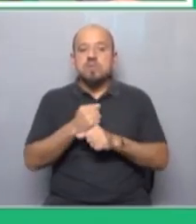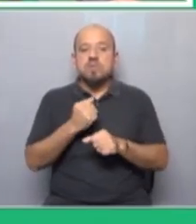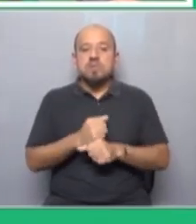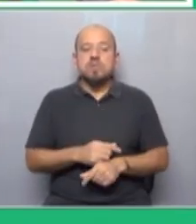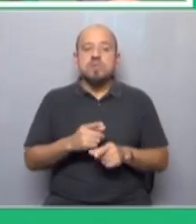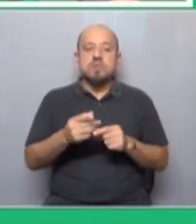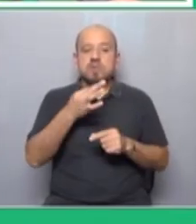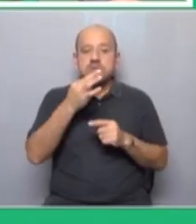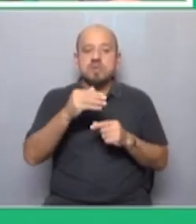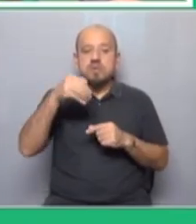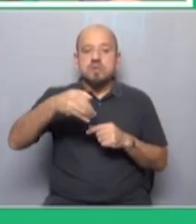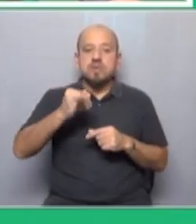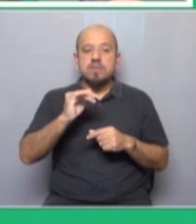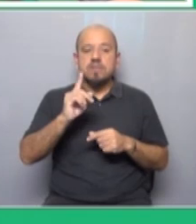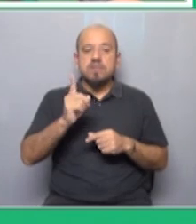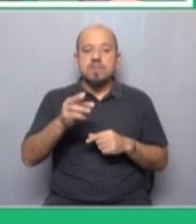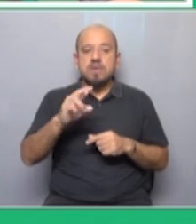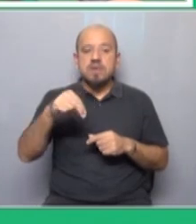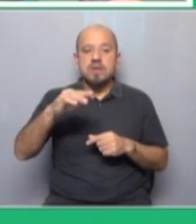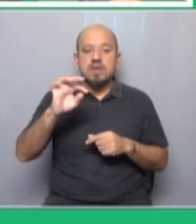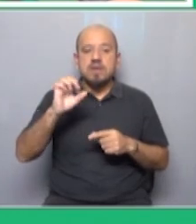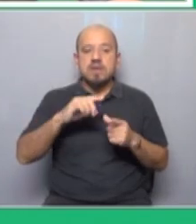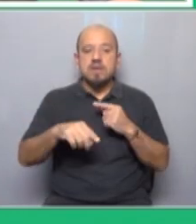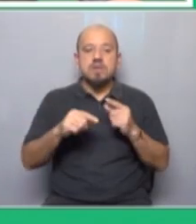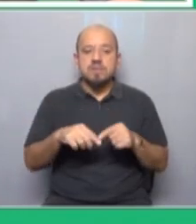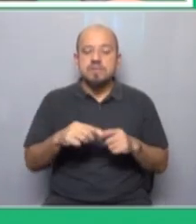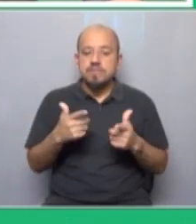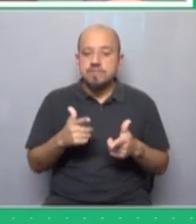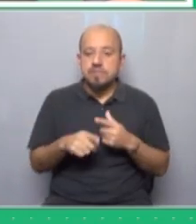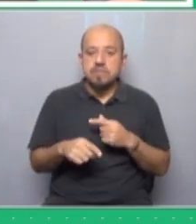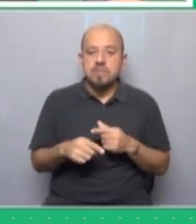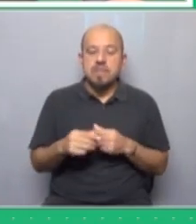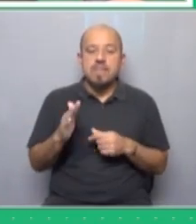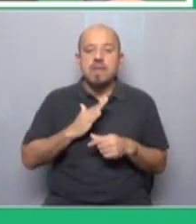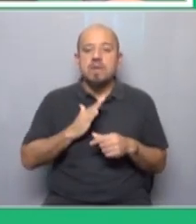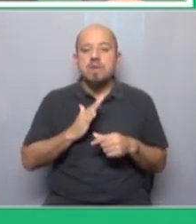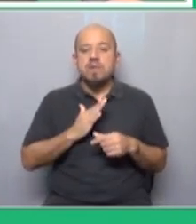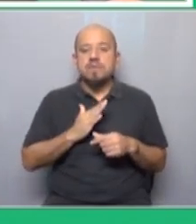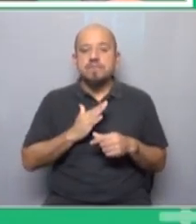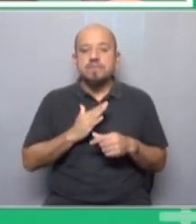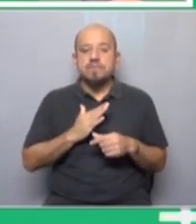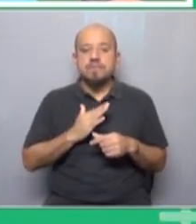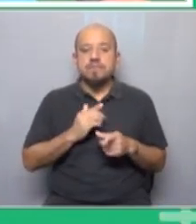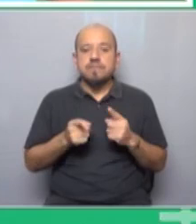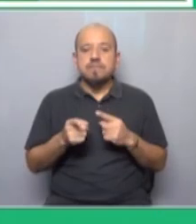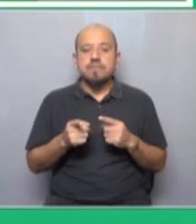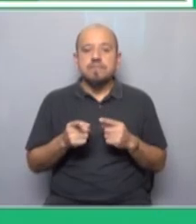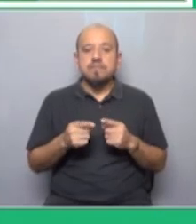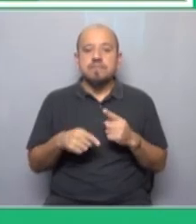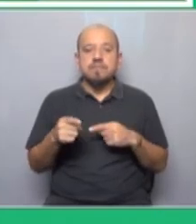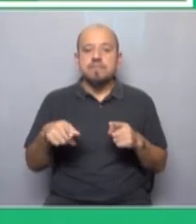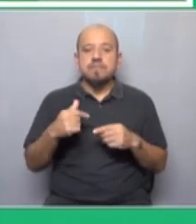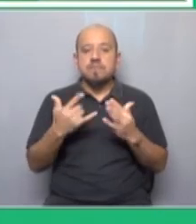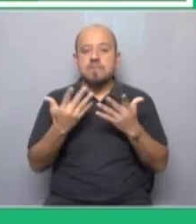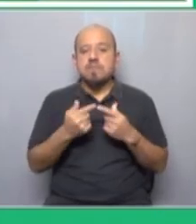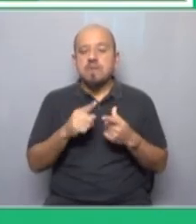migrantes? ¿se puede representar hoy a la clase obrera y no tener las demandas de las mujeres y a las mujeres dentro de la conducción de la